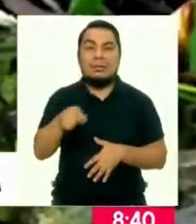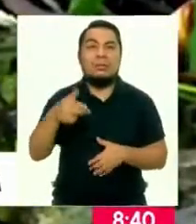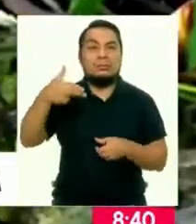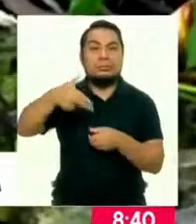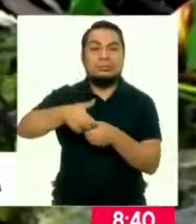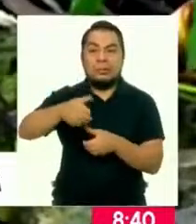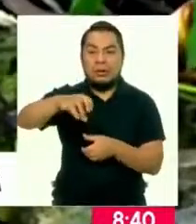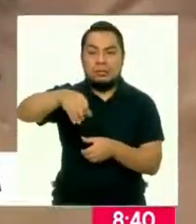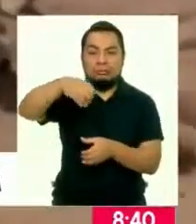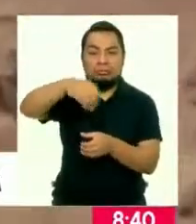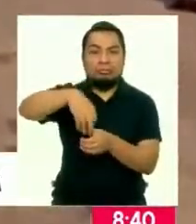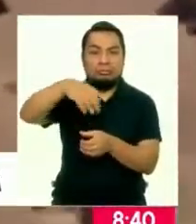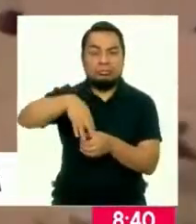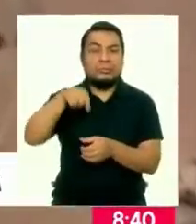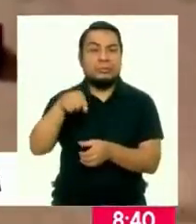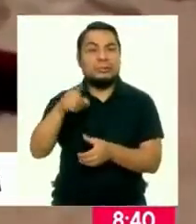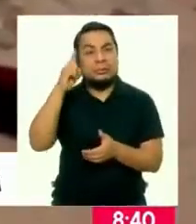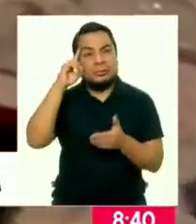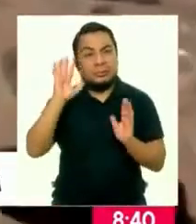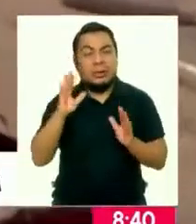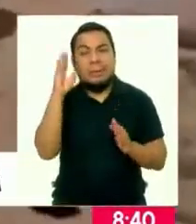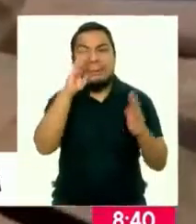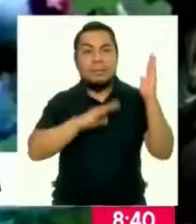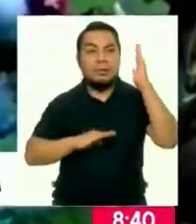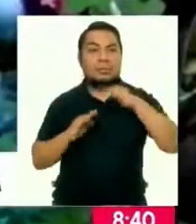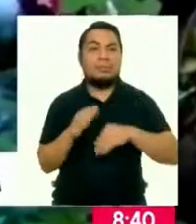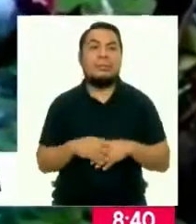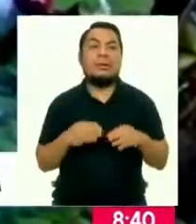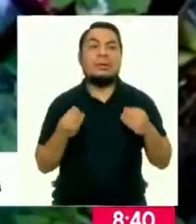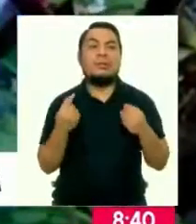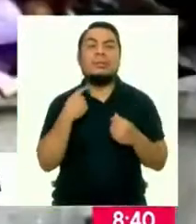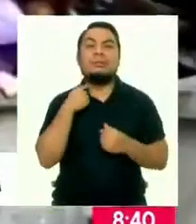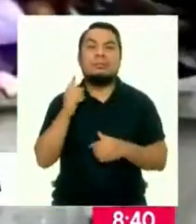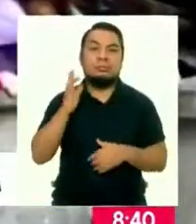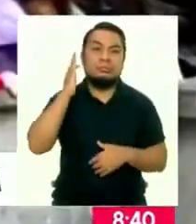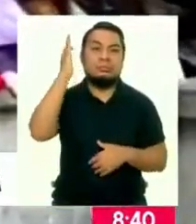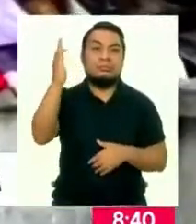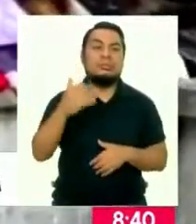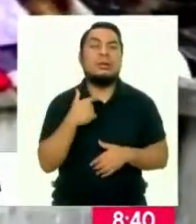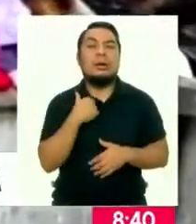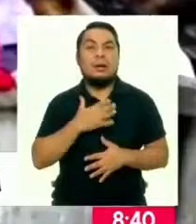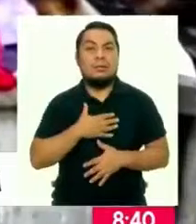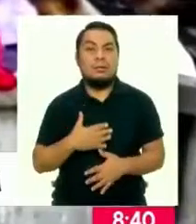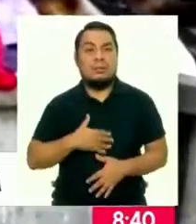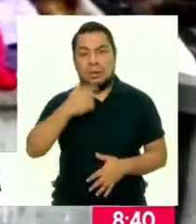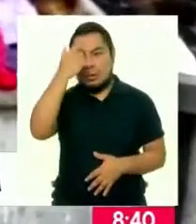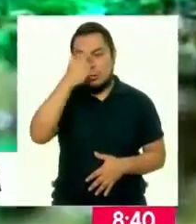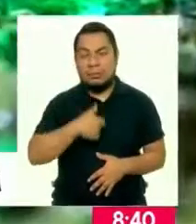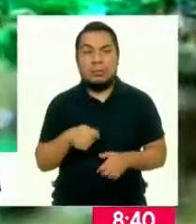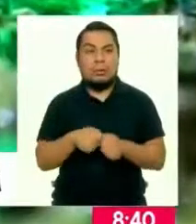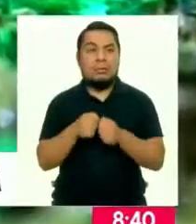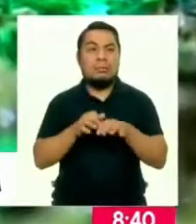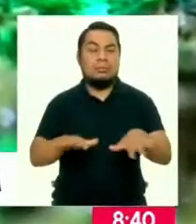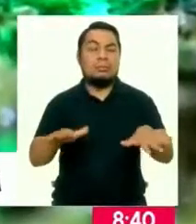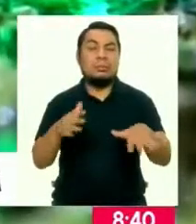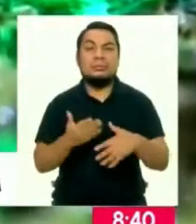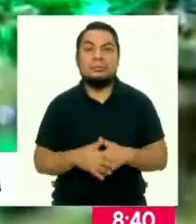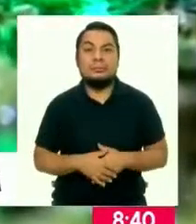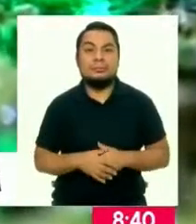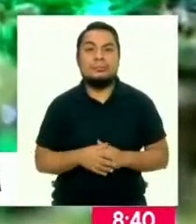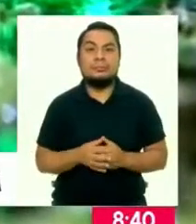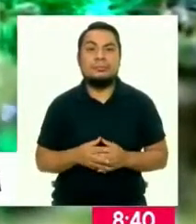grifo. Aunque este hecho es considerado preocupante, las consecuencias en la salud humana son todavía desconocidas.